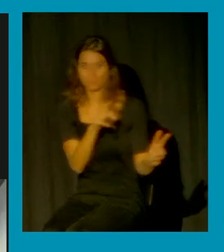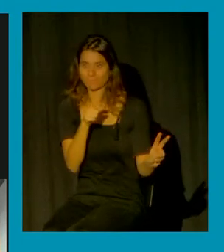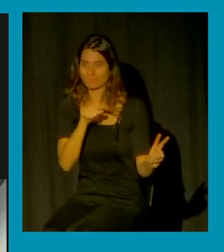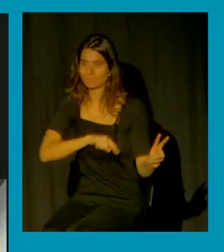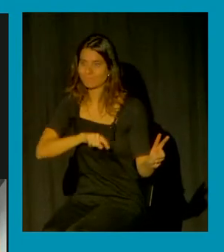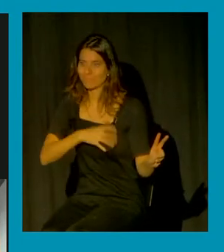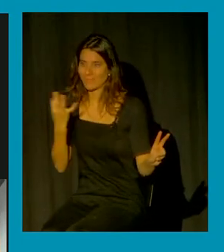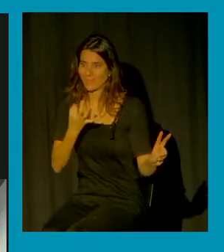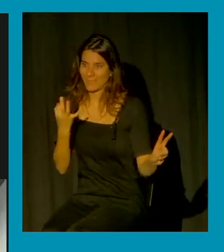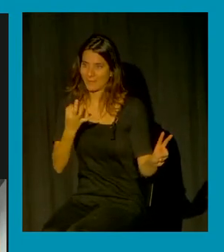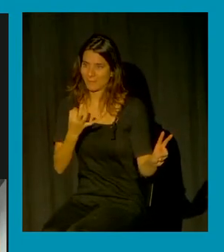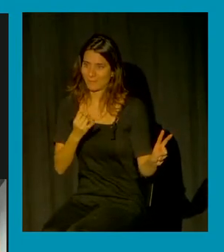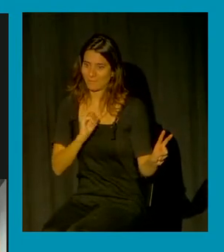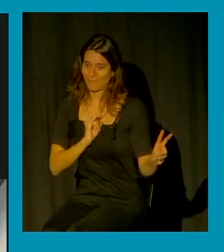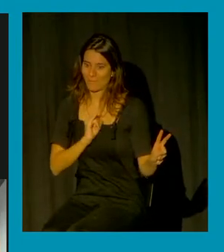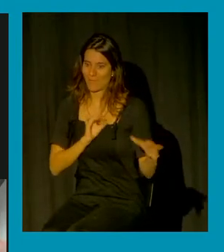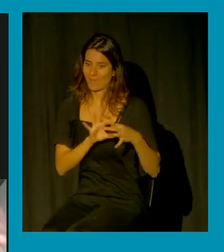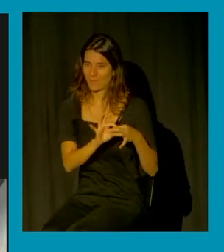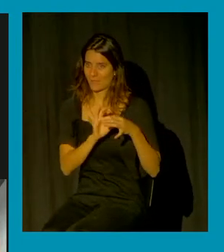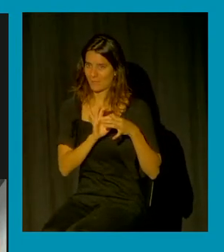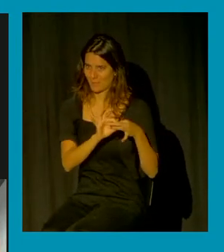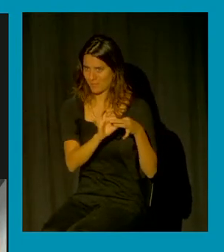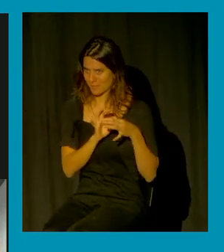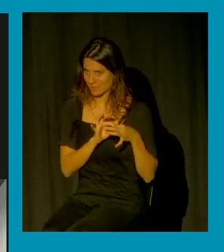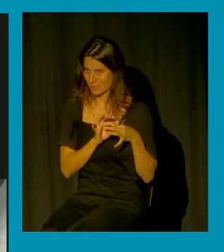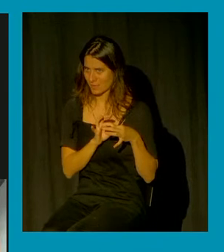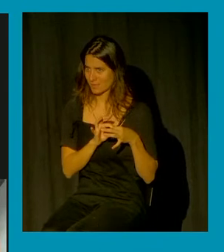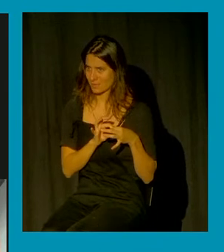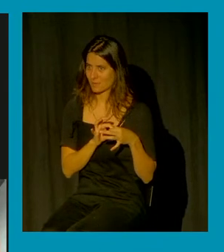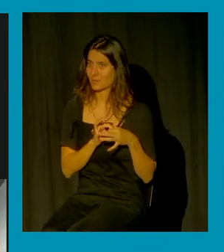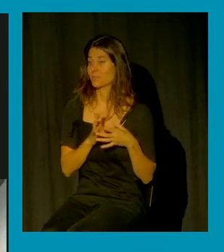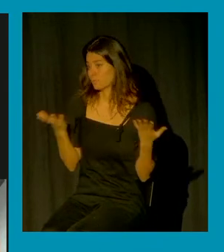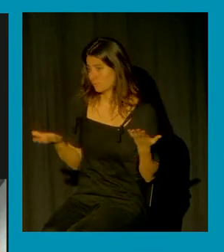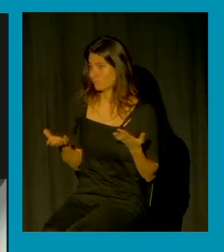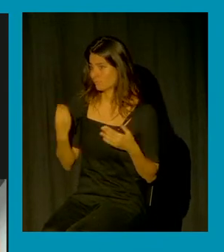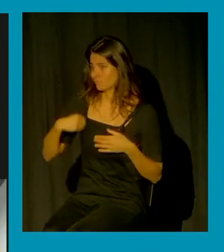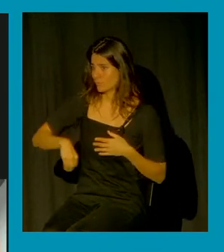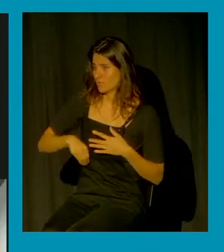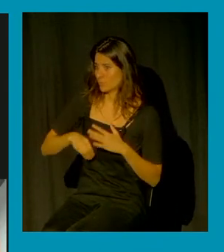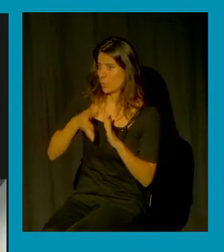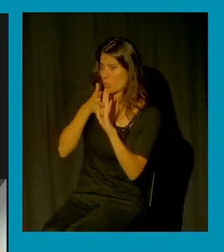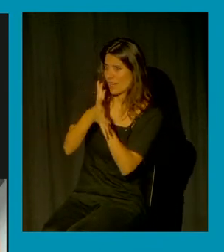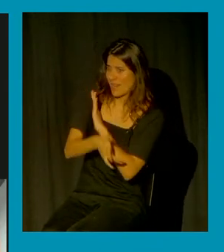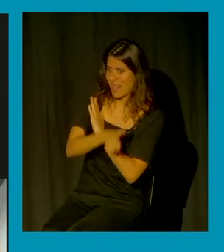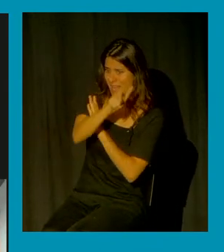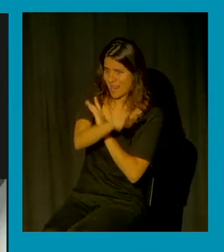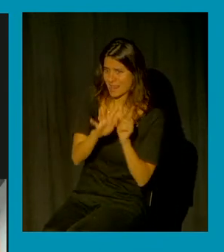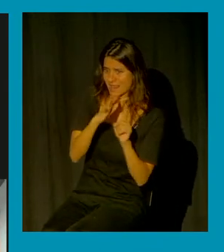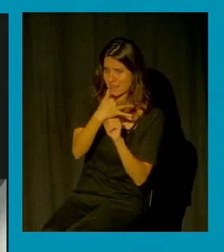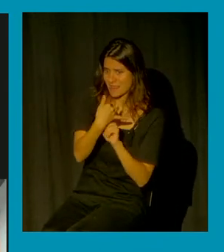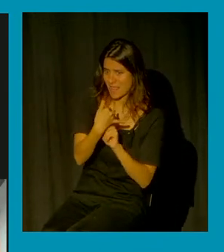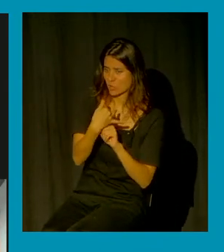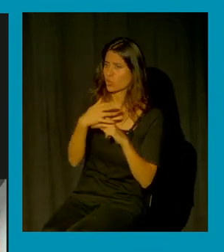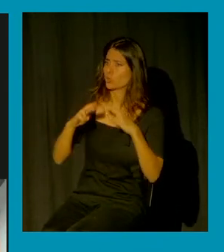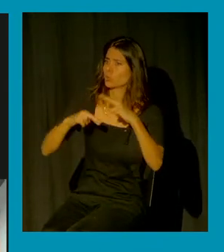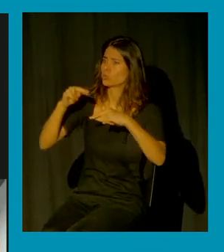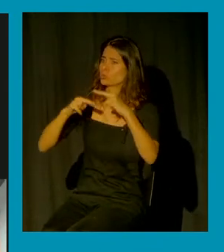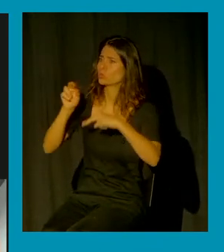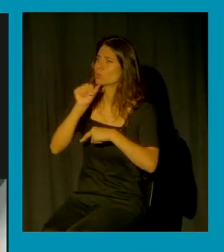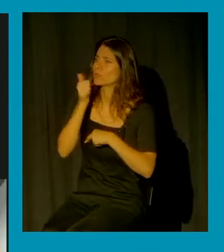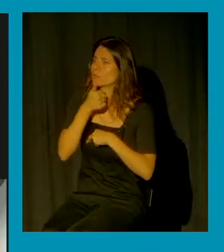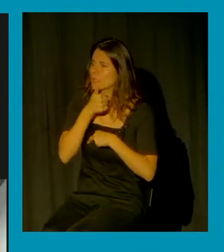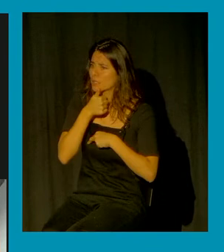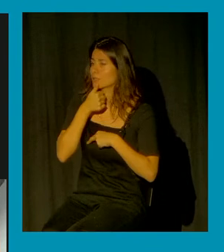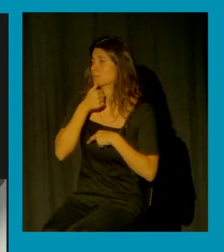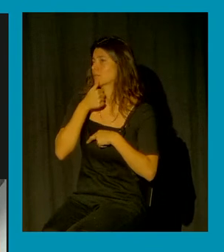relato que construyen de una manera masiva los medios de comunicación pero los medios de comunicación están conformados por personas que no tienen